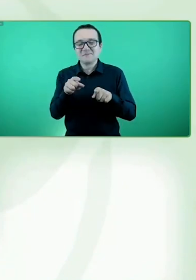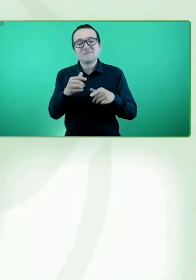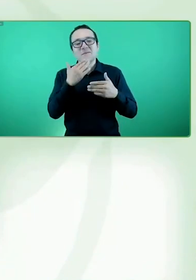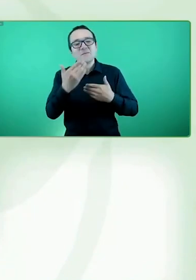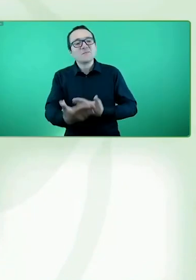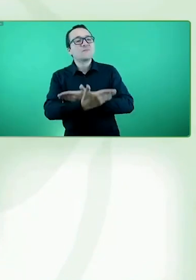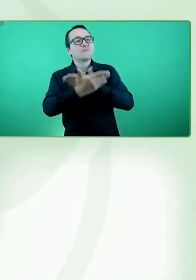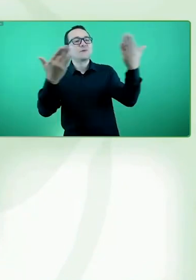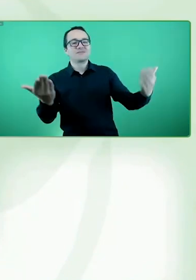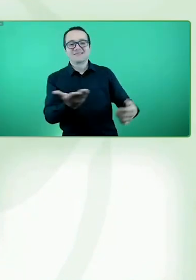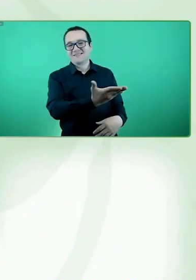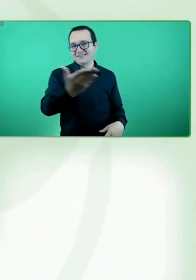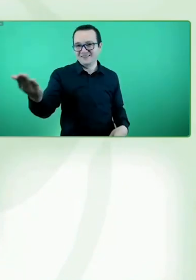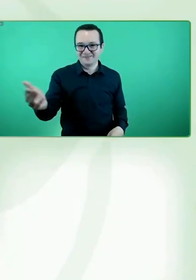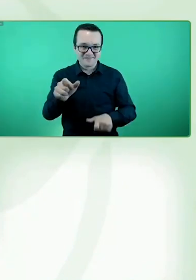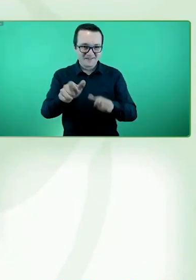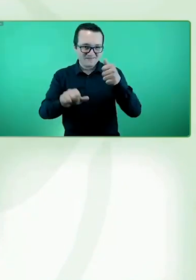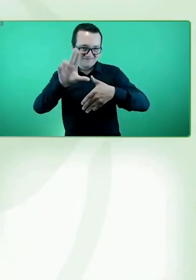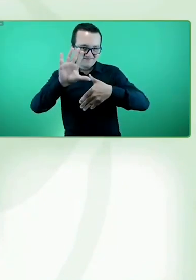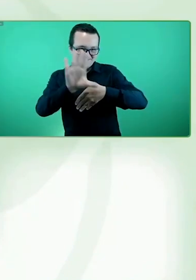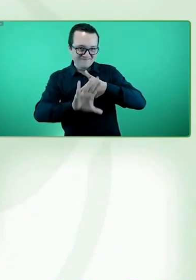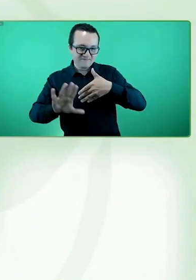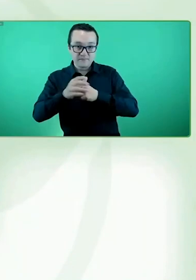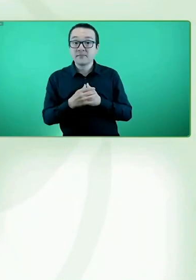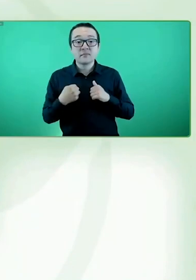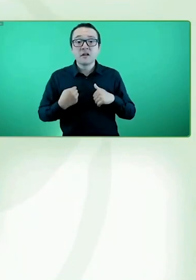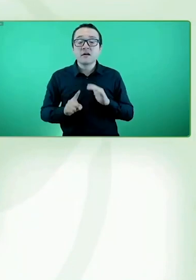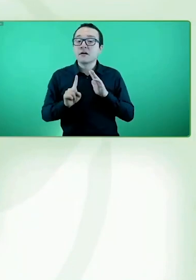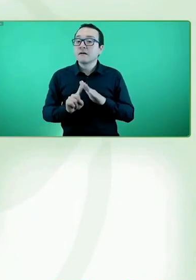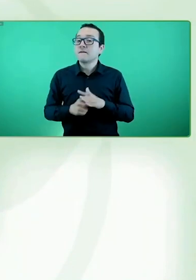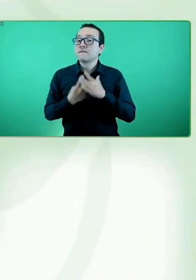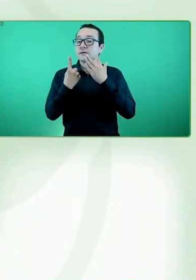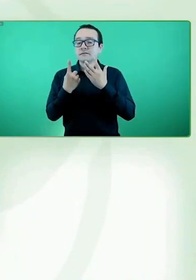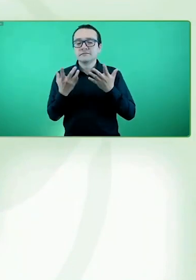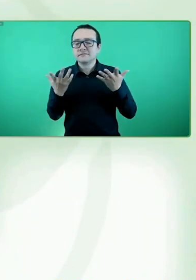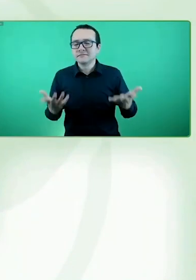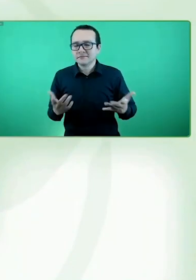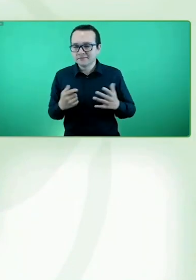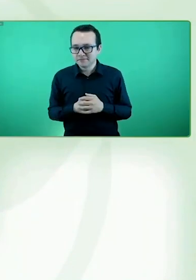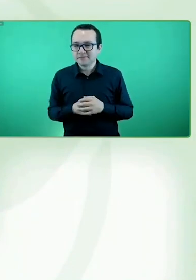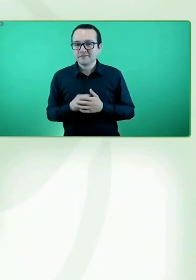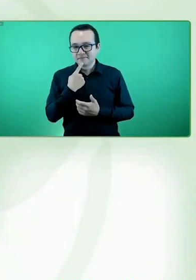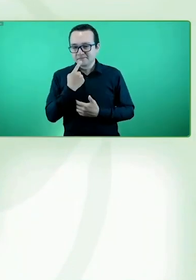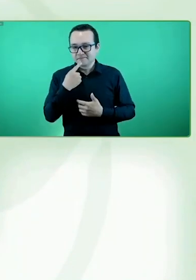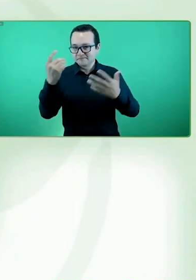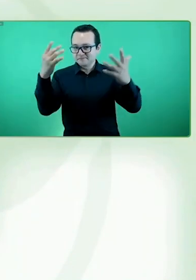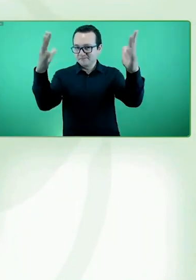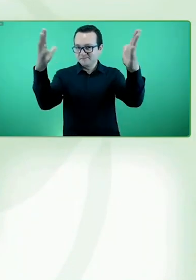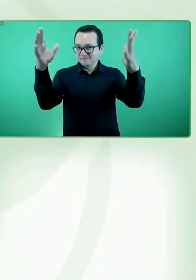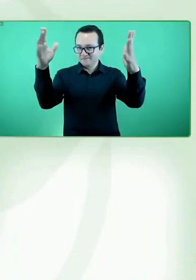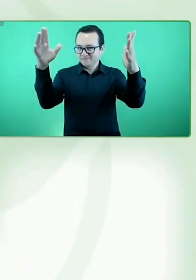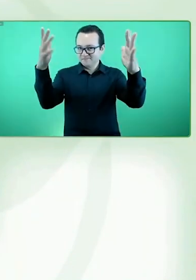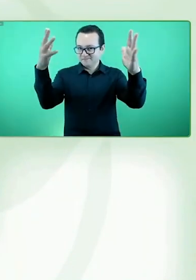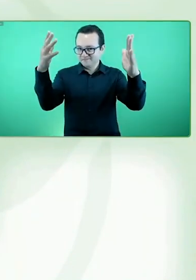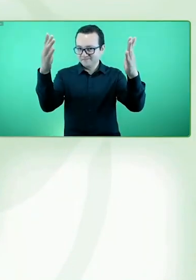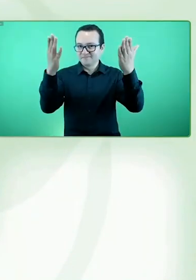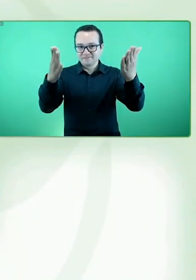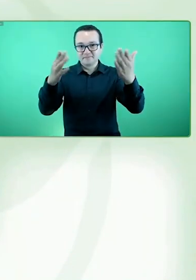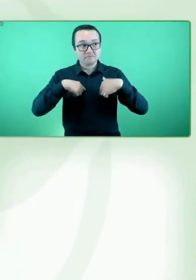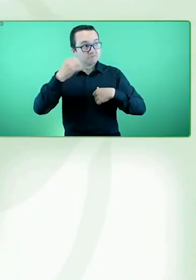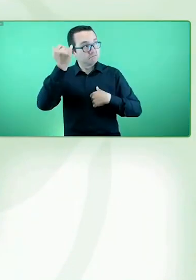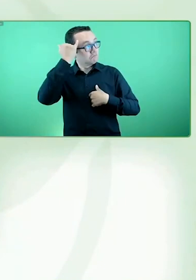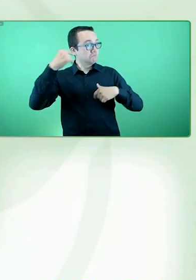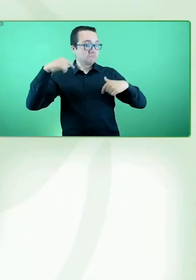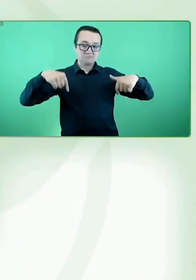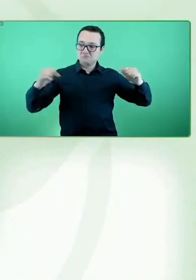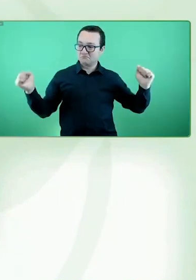breve intervención en primer lugar por felicitar la iniciativa de esta conferencia Siro